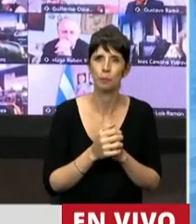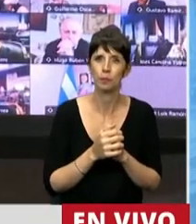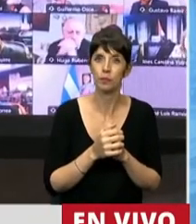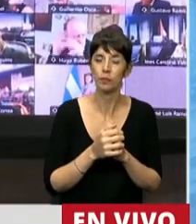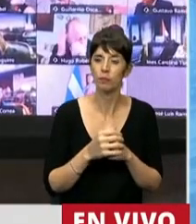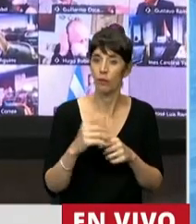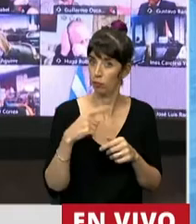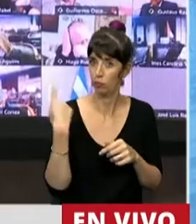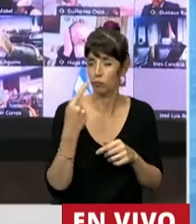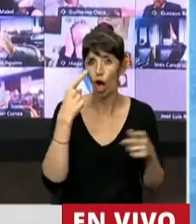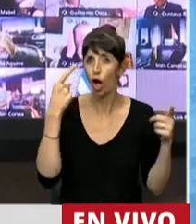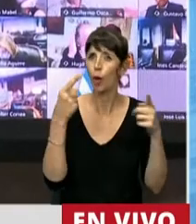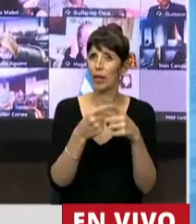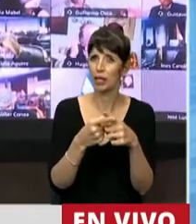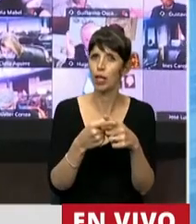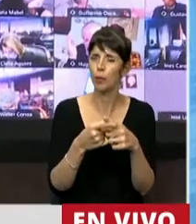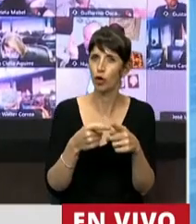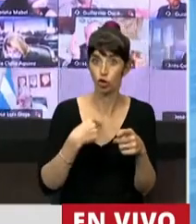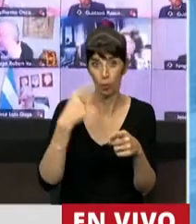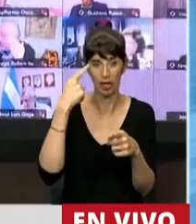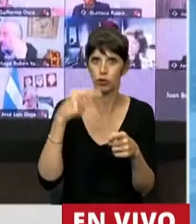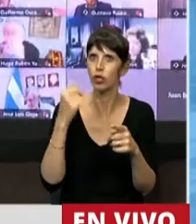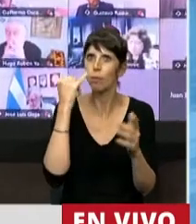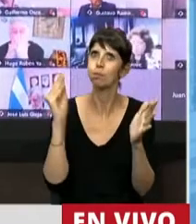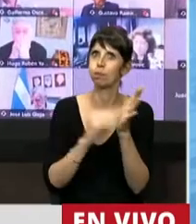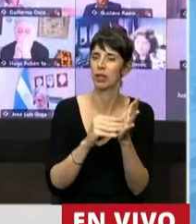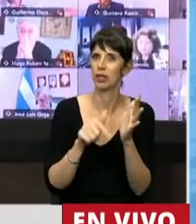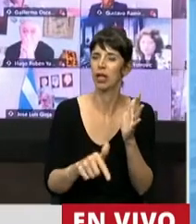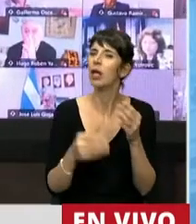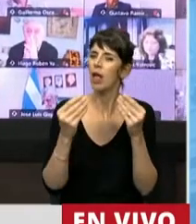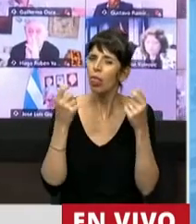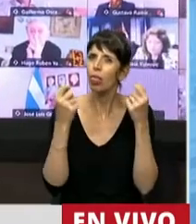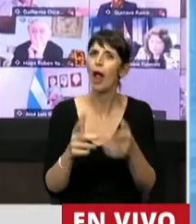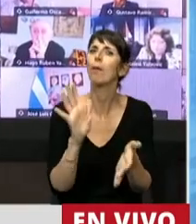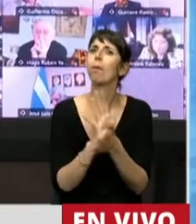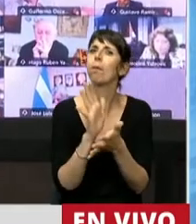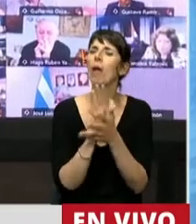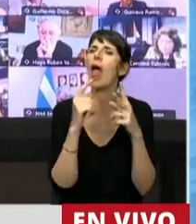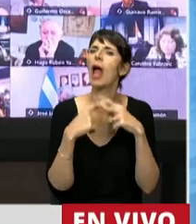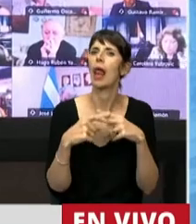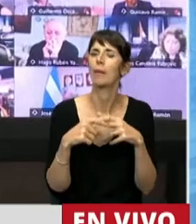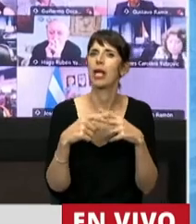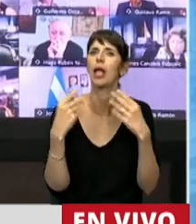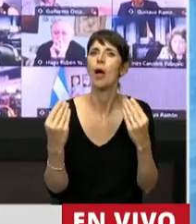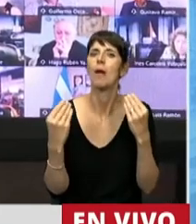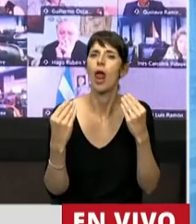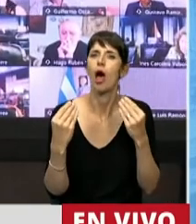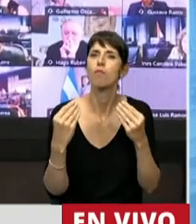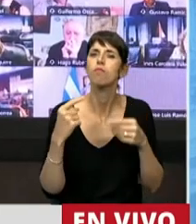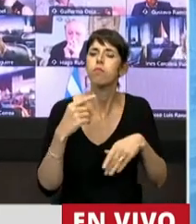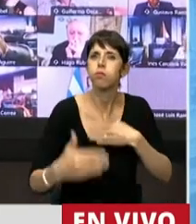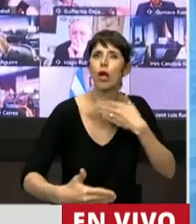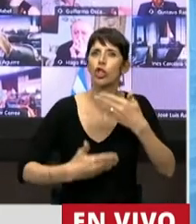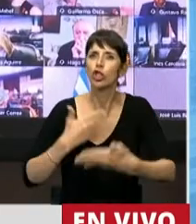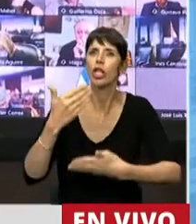nos pusimos y creo que fue muy integrado en este proyecto final era brindar herramientas para el proceso de reconstrucción